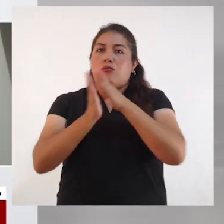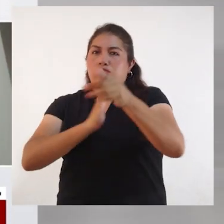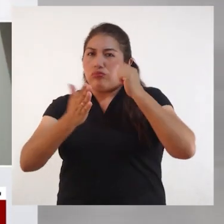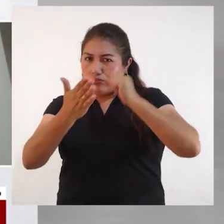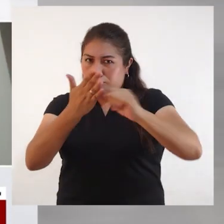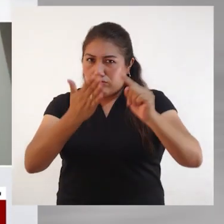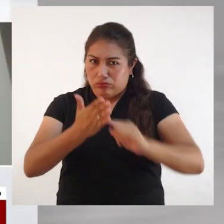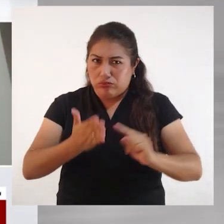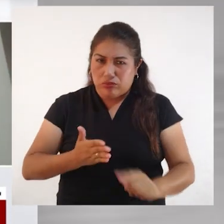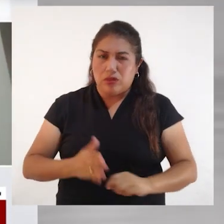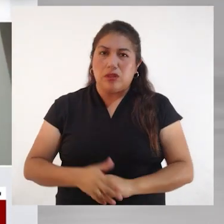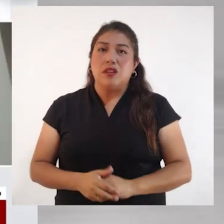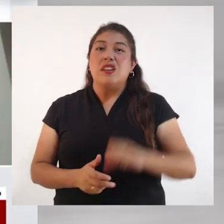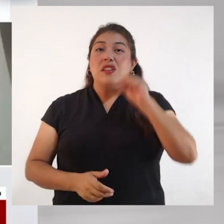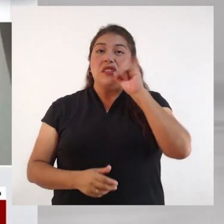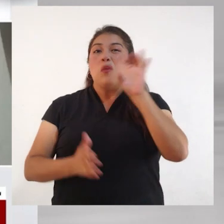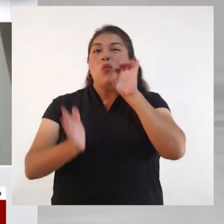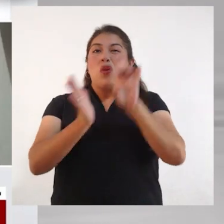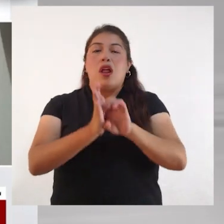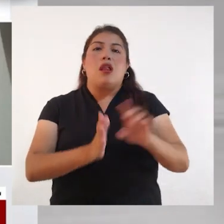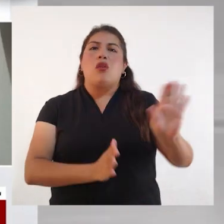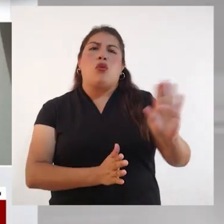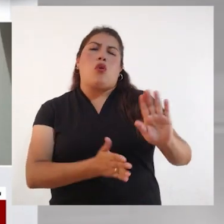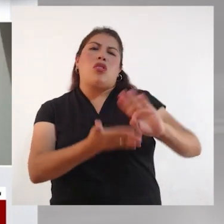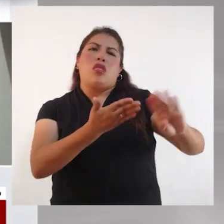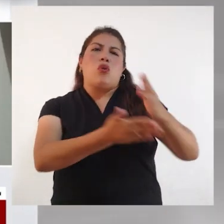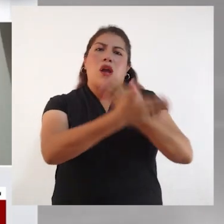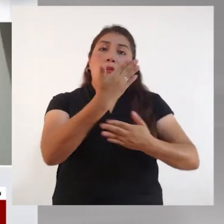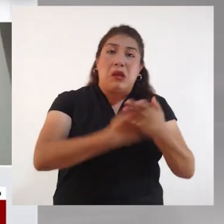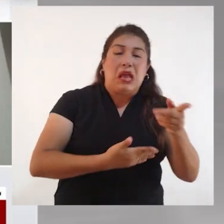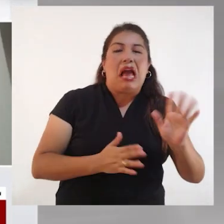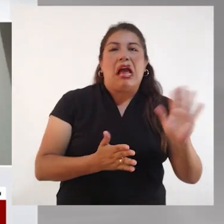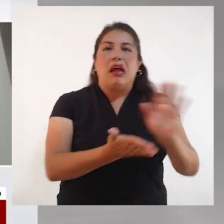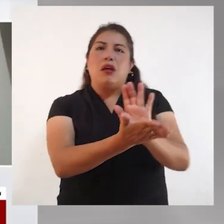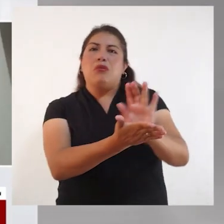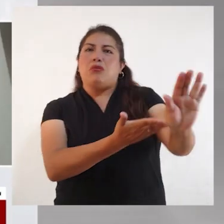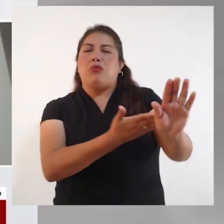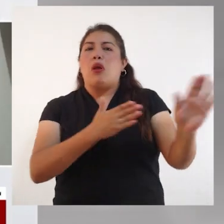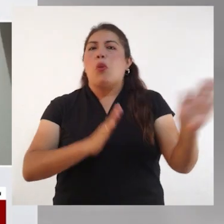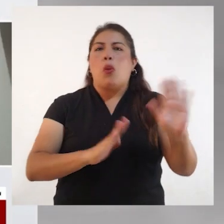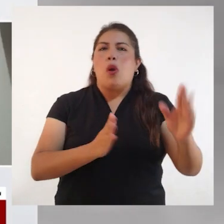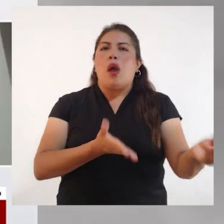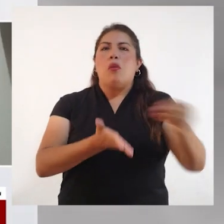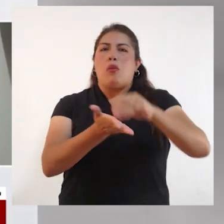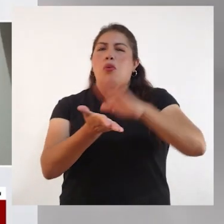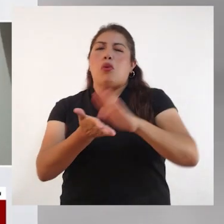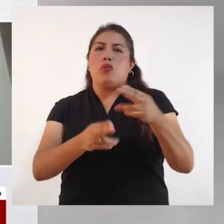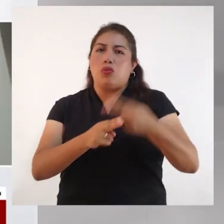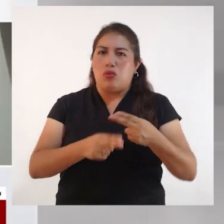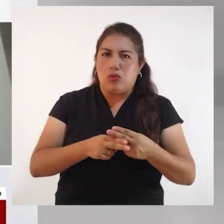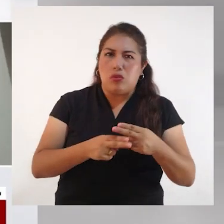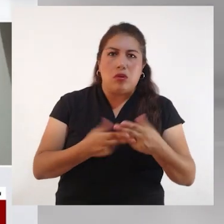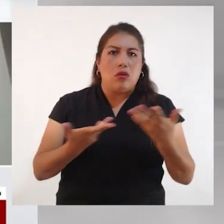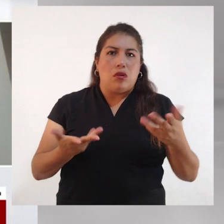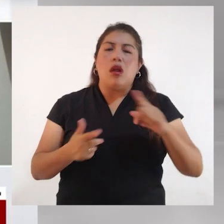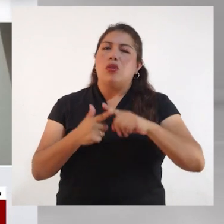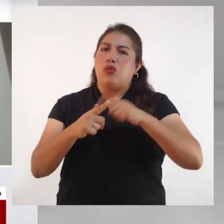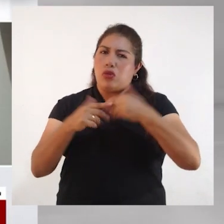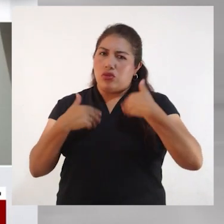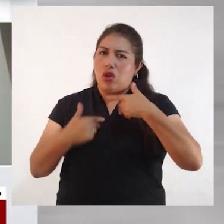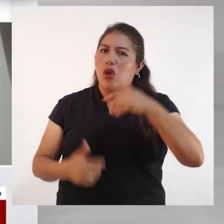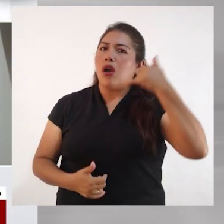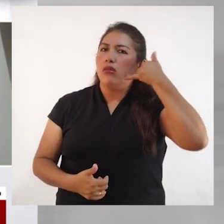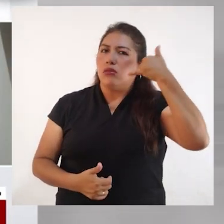cuando se llega la matrícula a un estudiante con discapacidad. Tenemos a disposición de toda la ciudadanía una línea